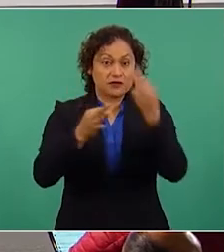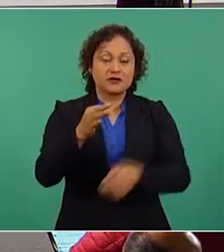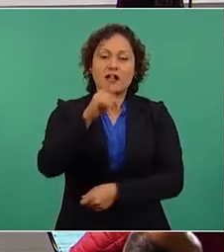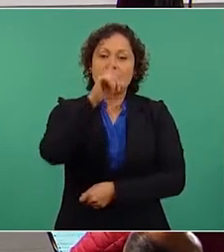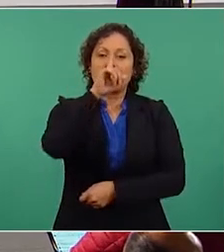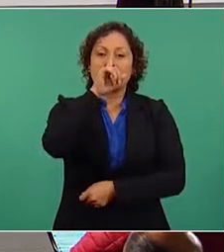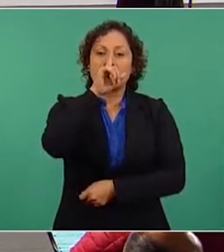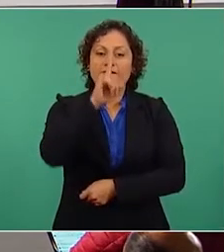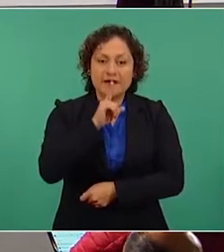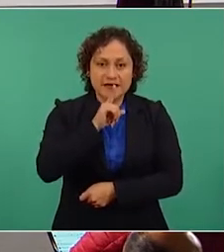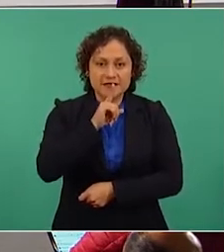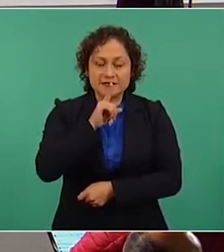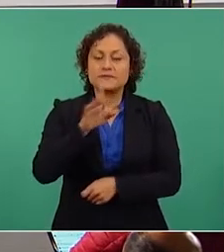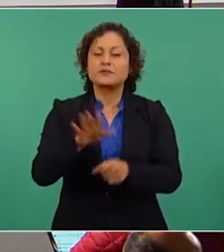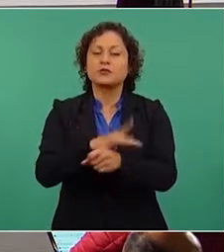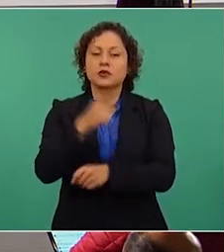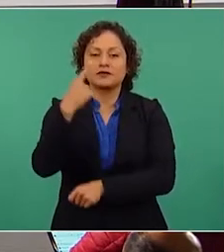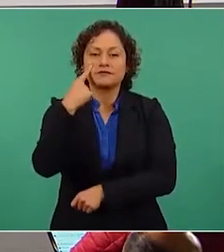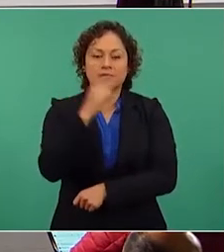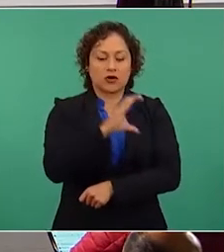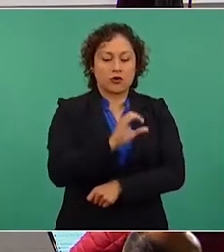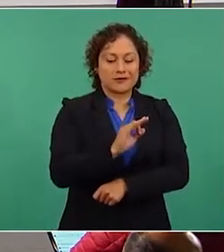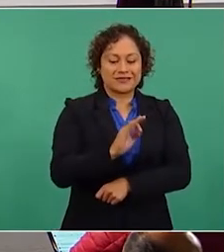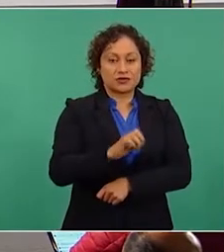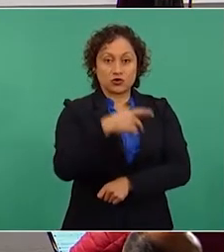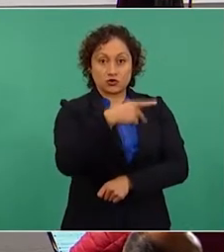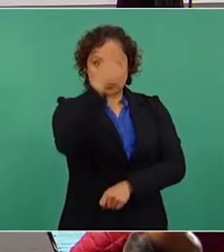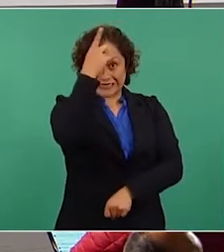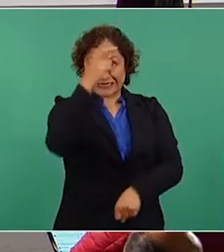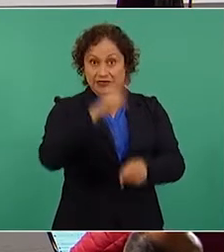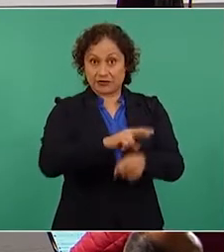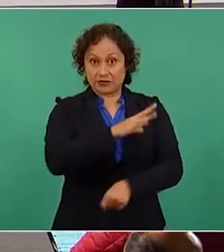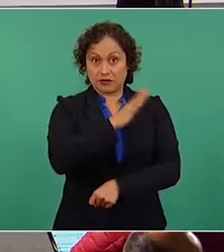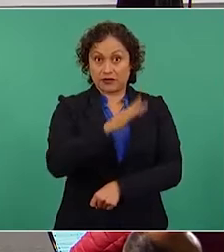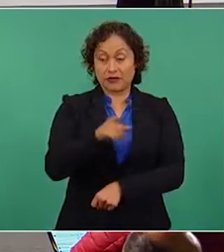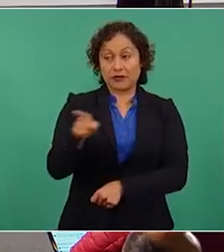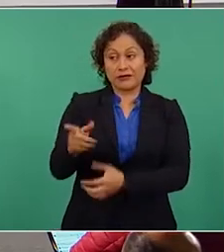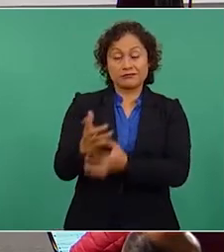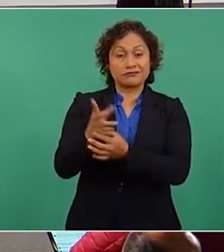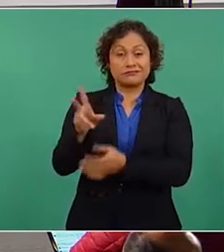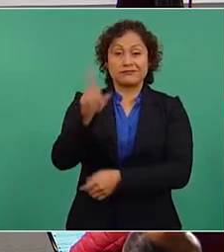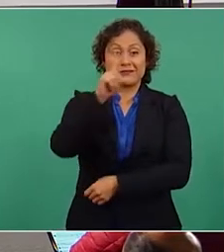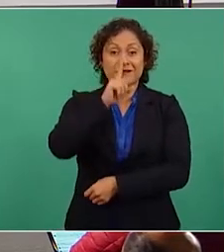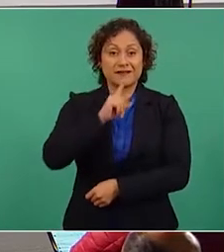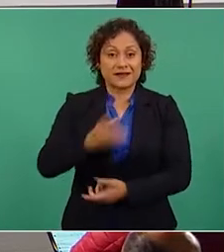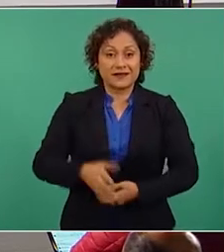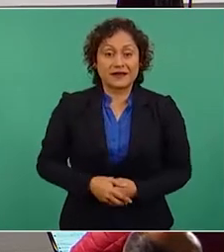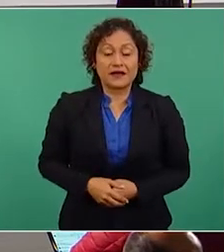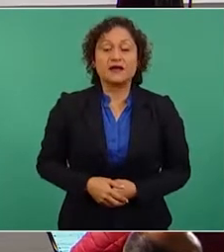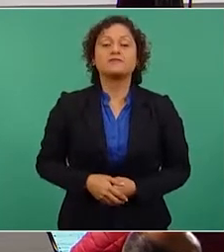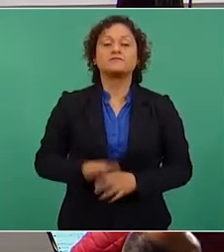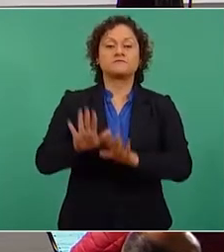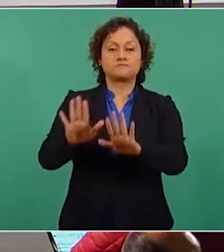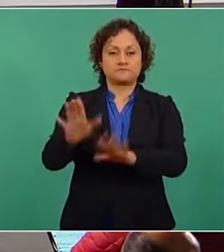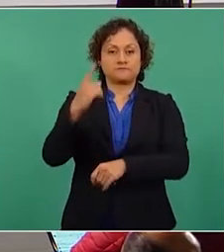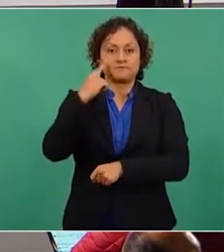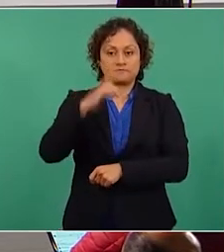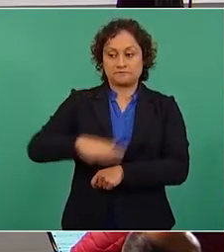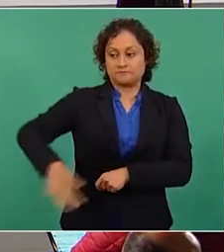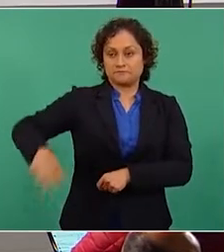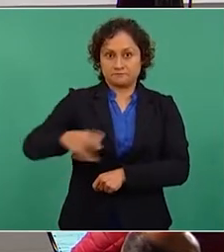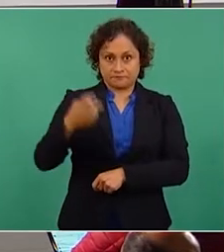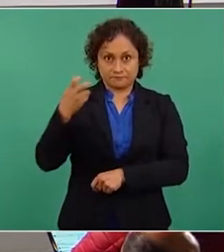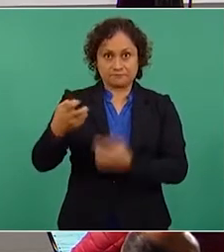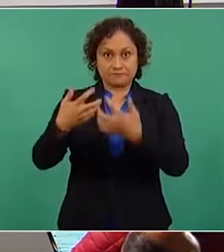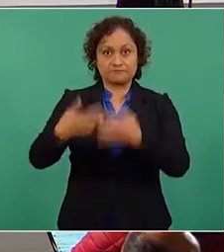Federal de Electricidad y su director general desmintieron esas publicaciones, aseguraron que la central de Petacalco es dual,